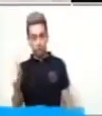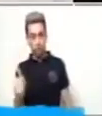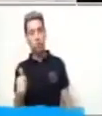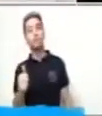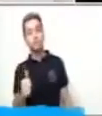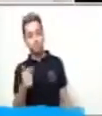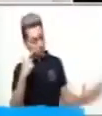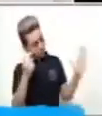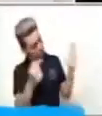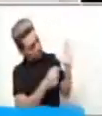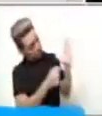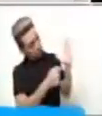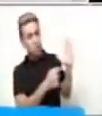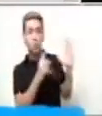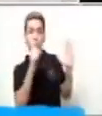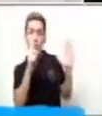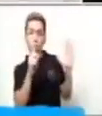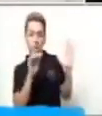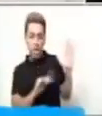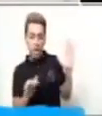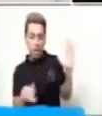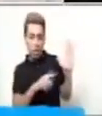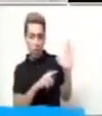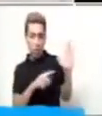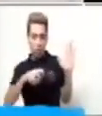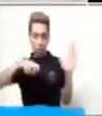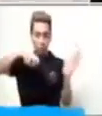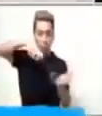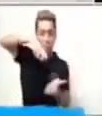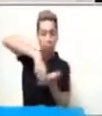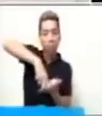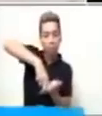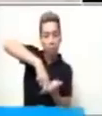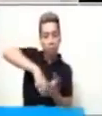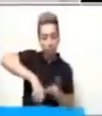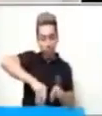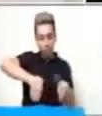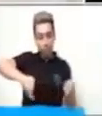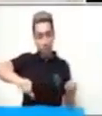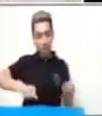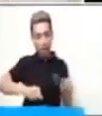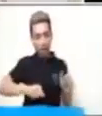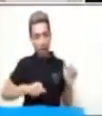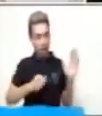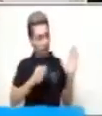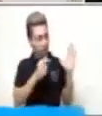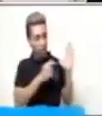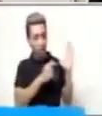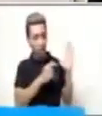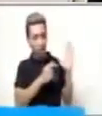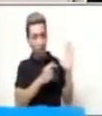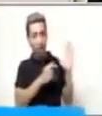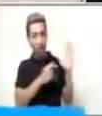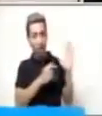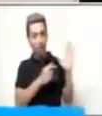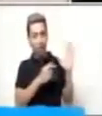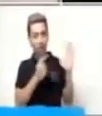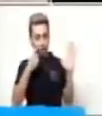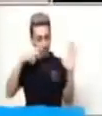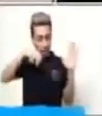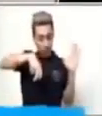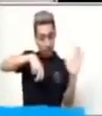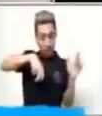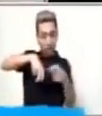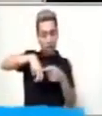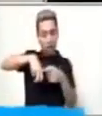está hincado en la tierra y tiene frente a él una